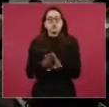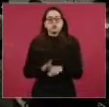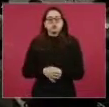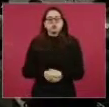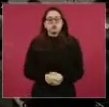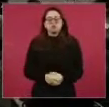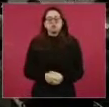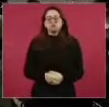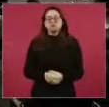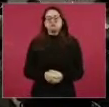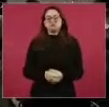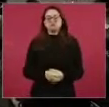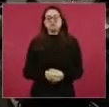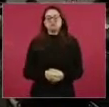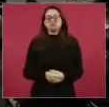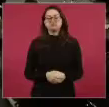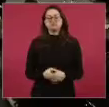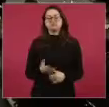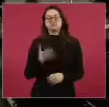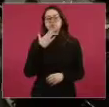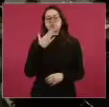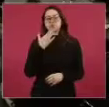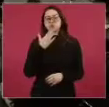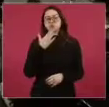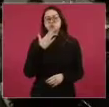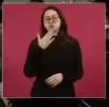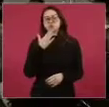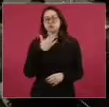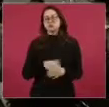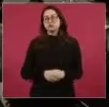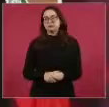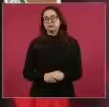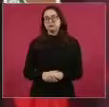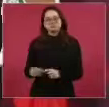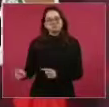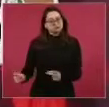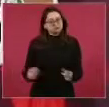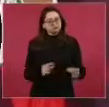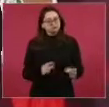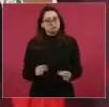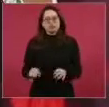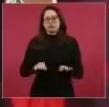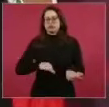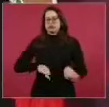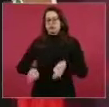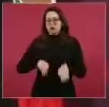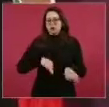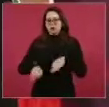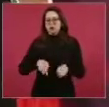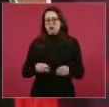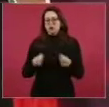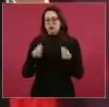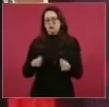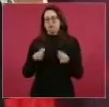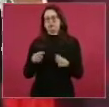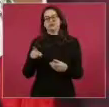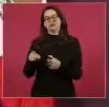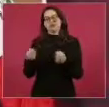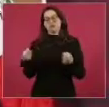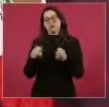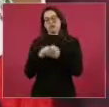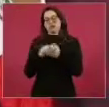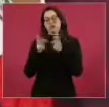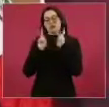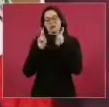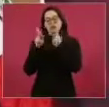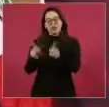tenemos mucha actividad económica, ese puente fronterizo